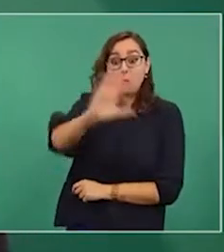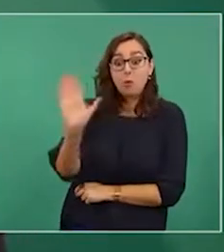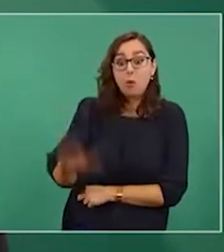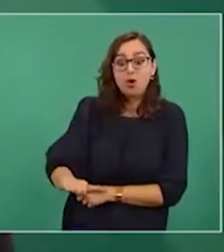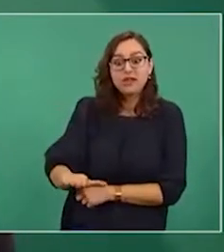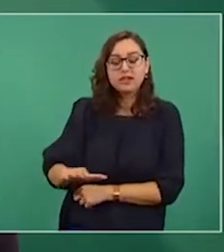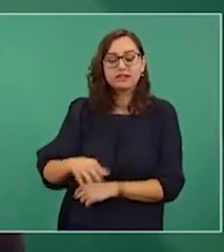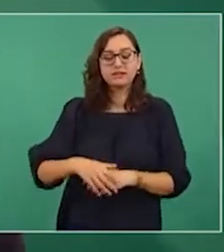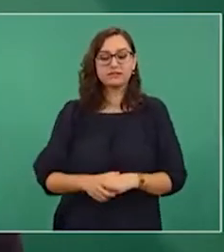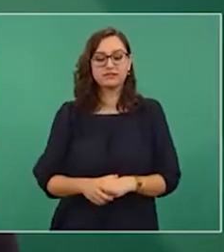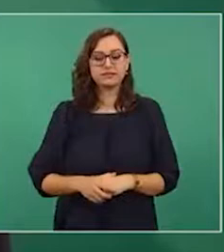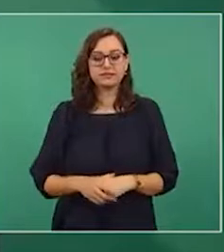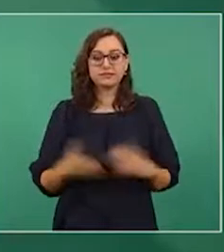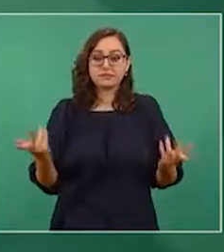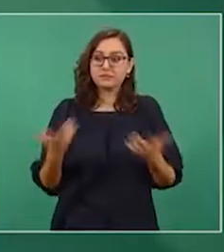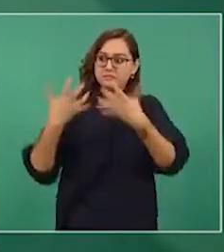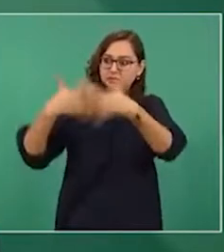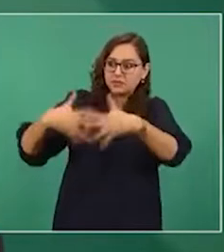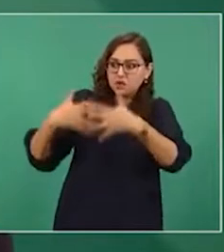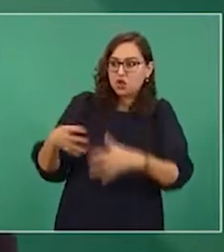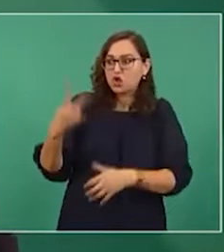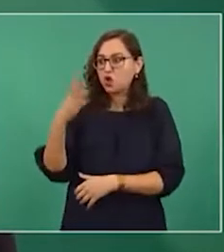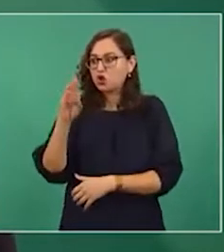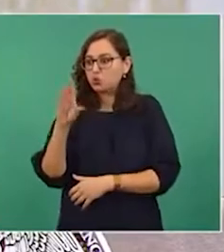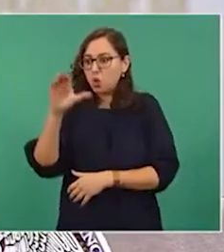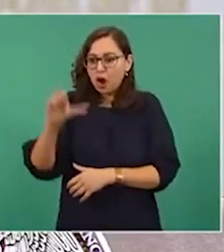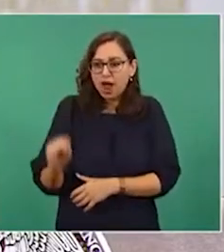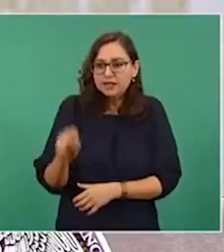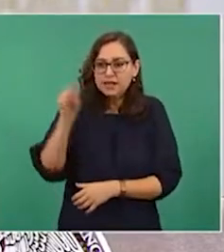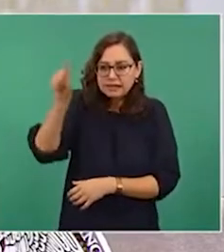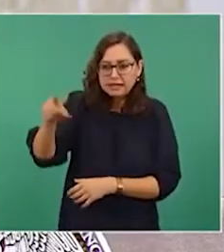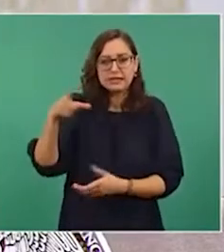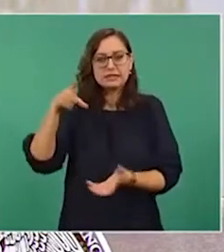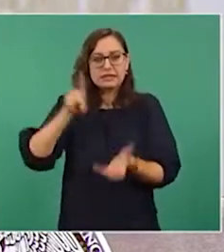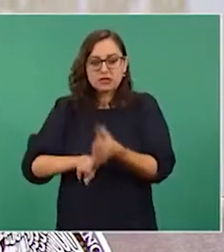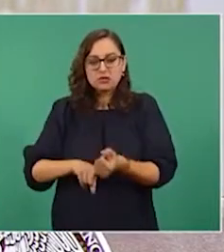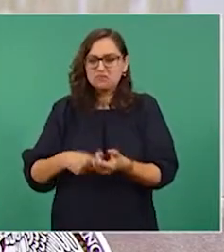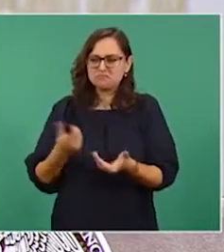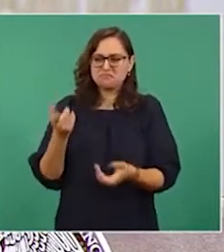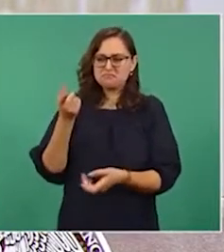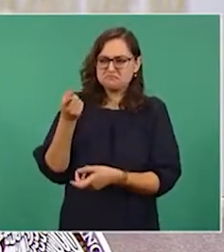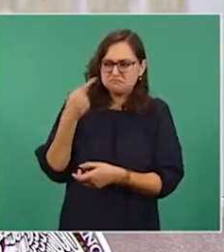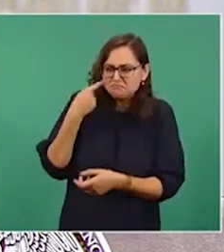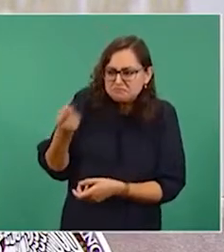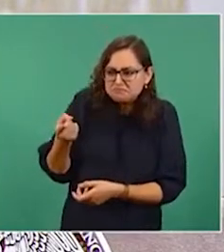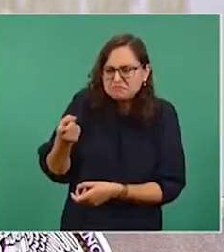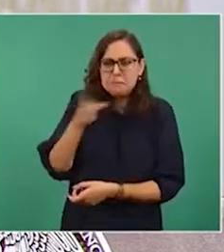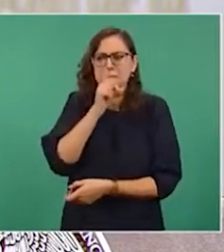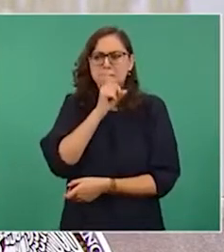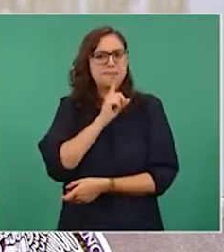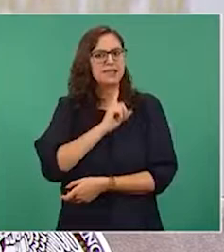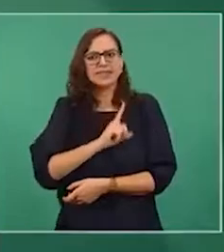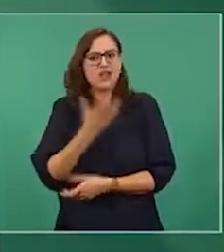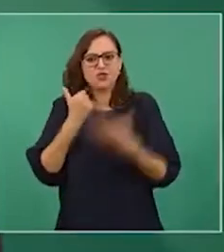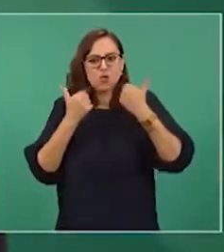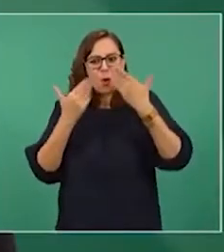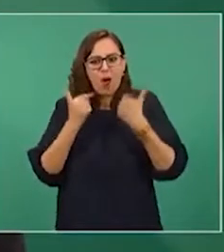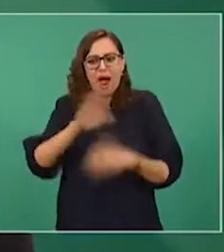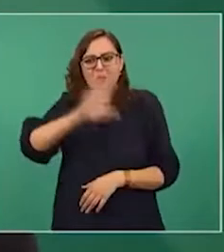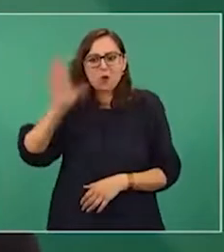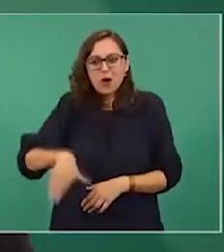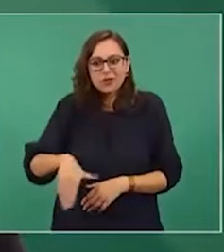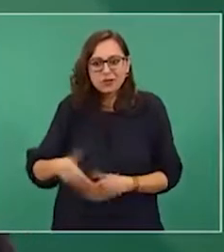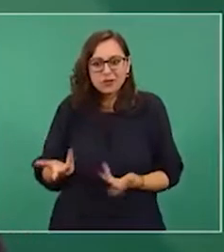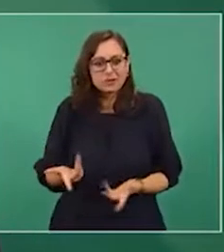Bocas. A pesar de que se desmintió esa información, la nota aún sigue en su página web. Infodemia